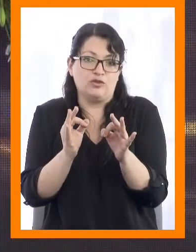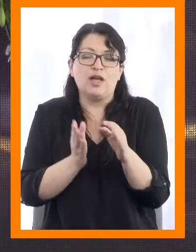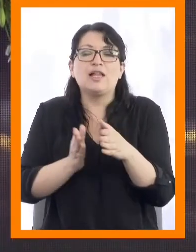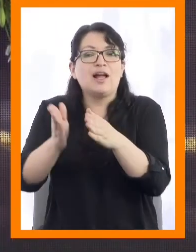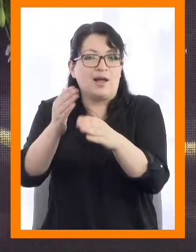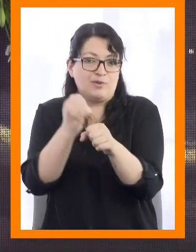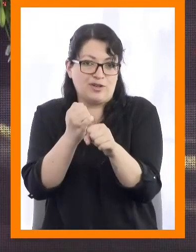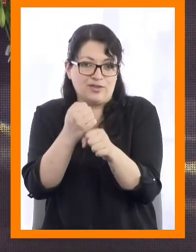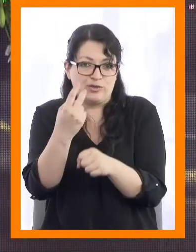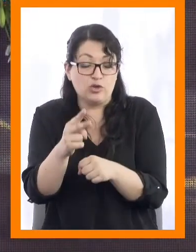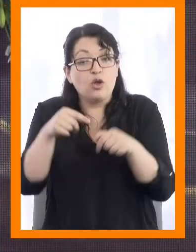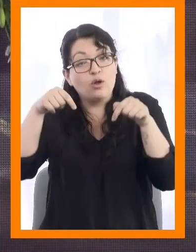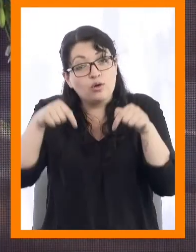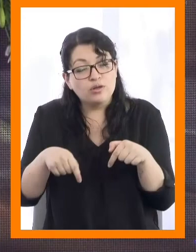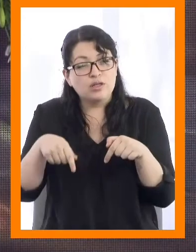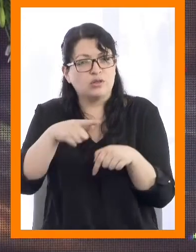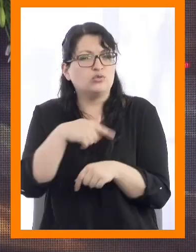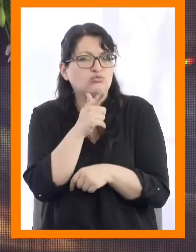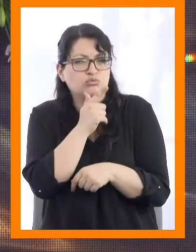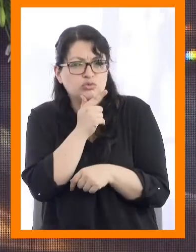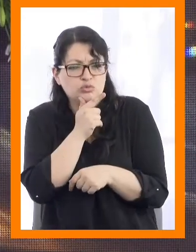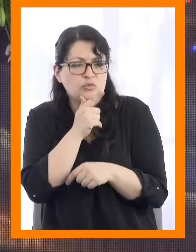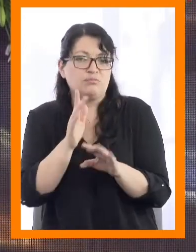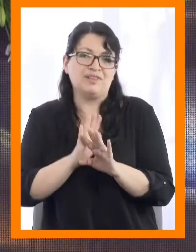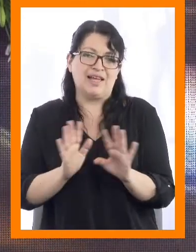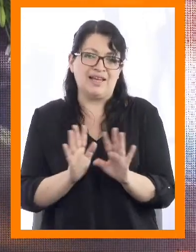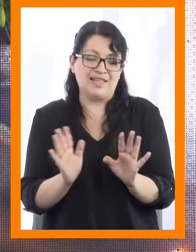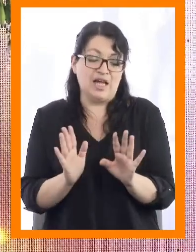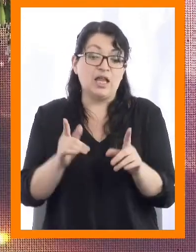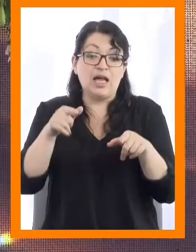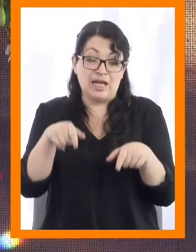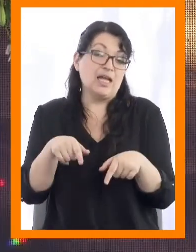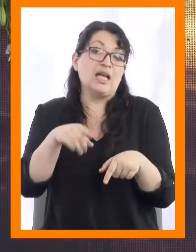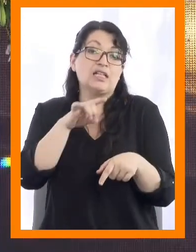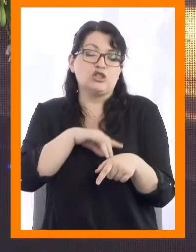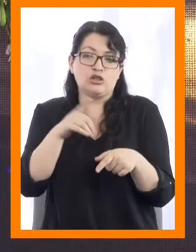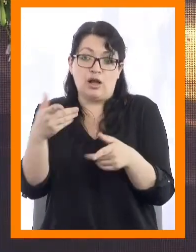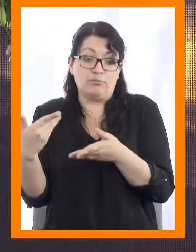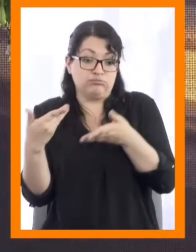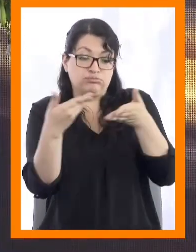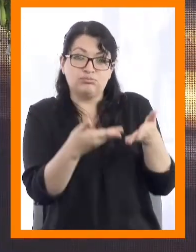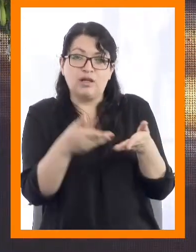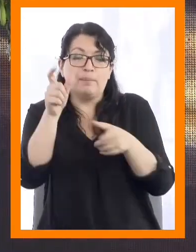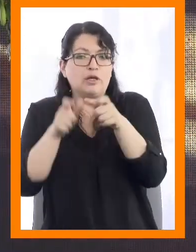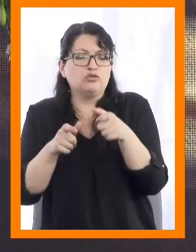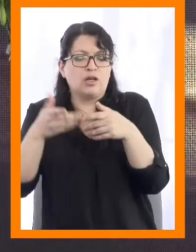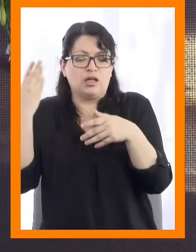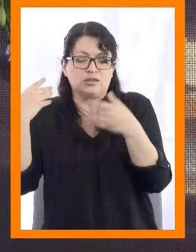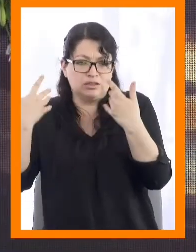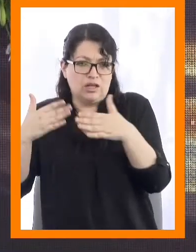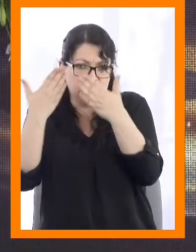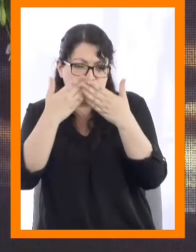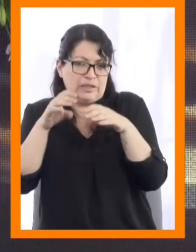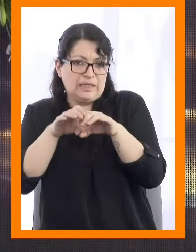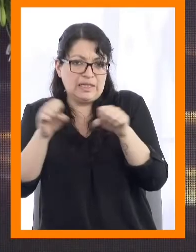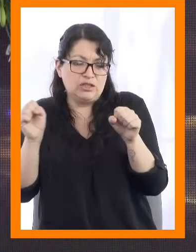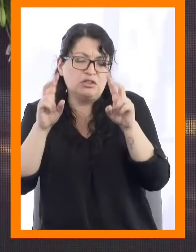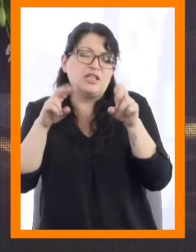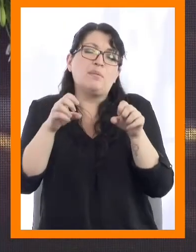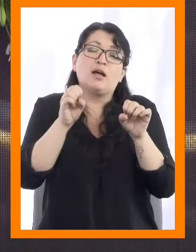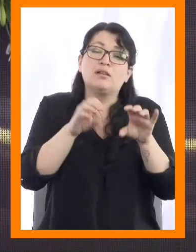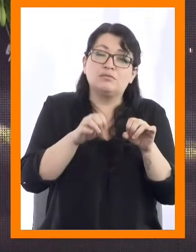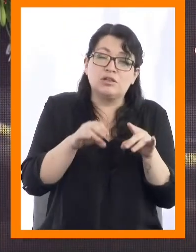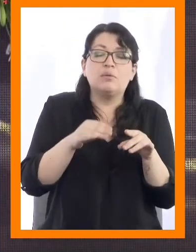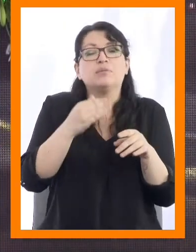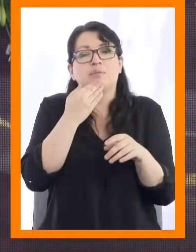Hoy, no tenemos duda de que aportamos al país con personas preparadas tanto en lo disciplinar como en lo humano. Cada